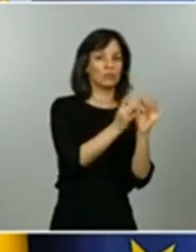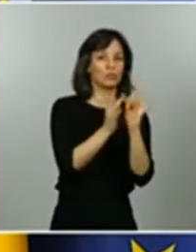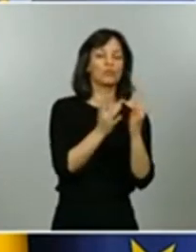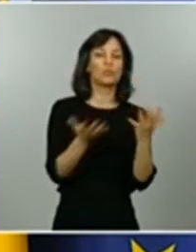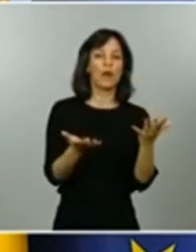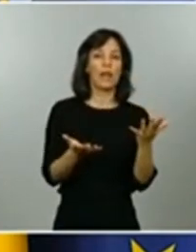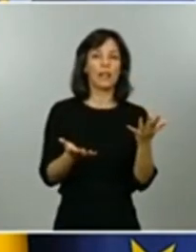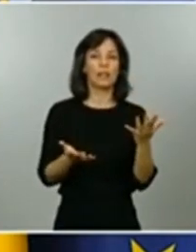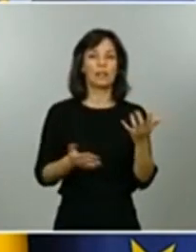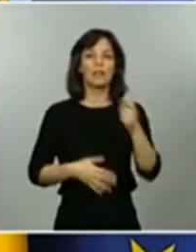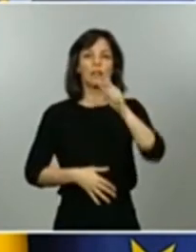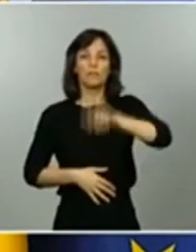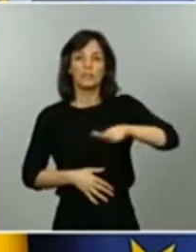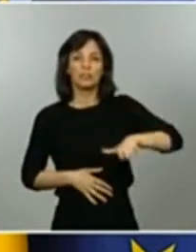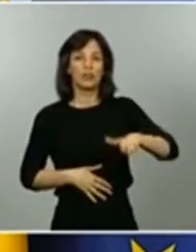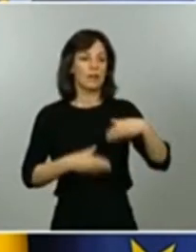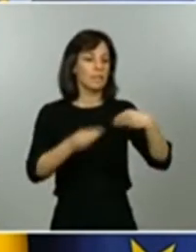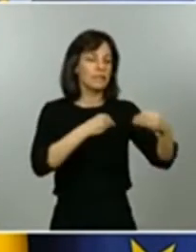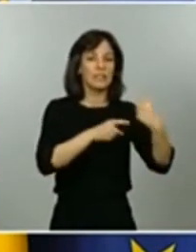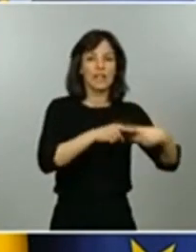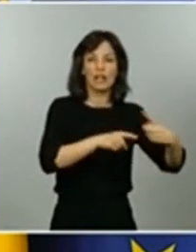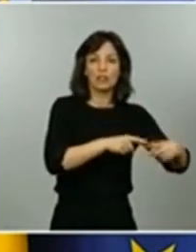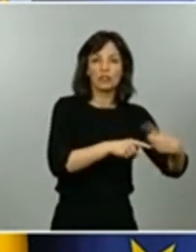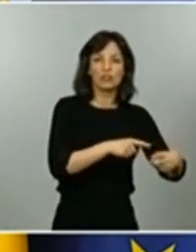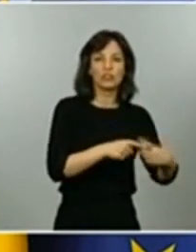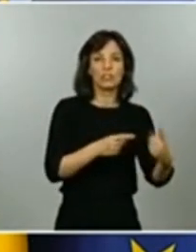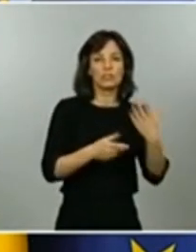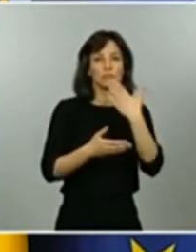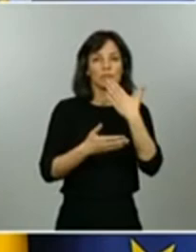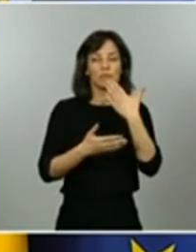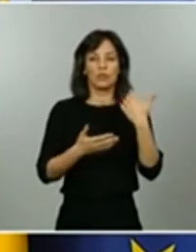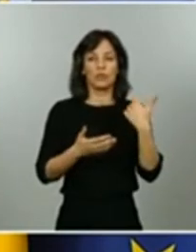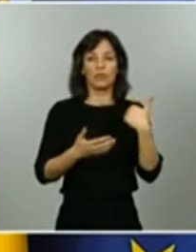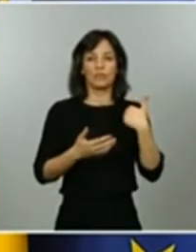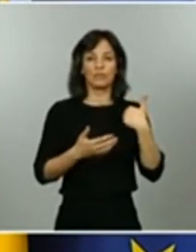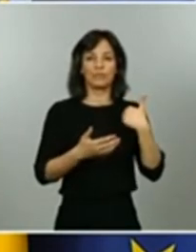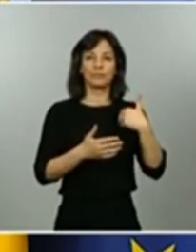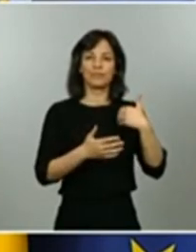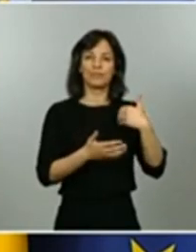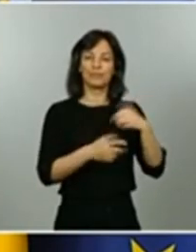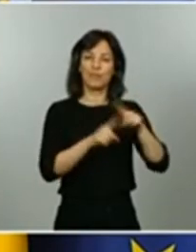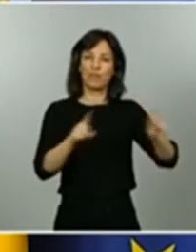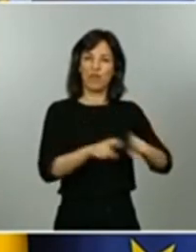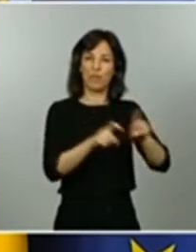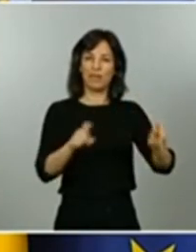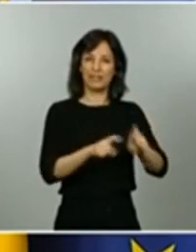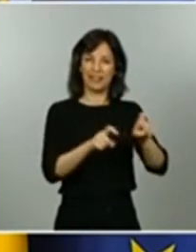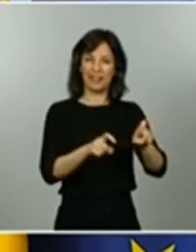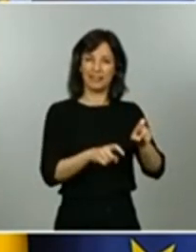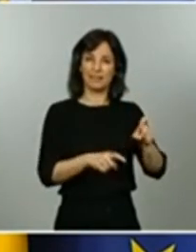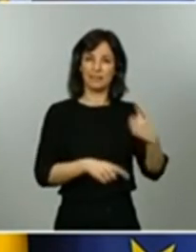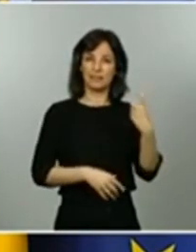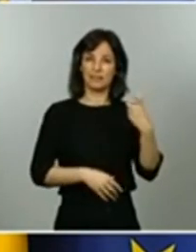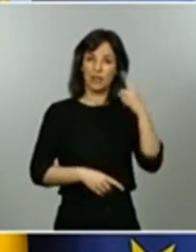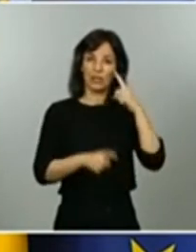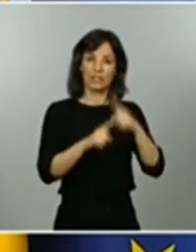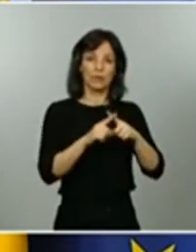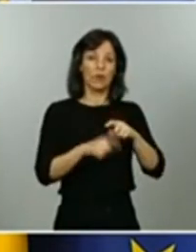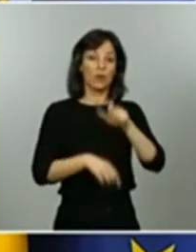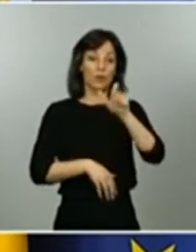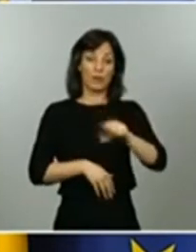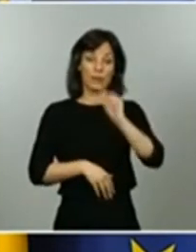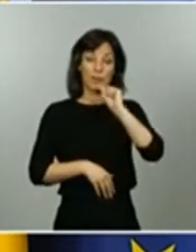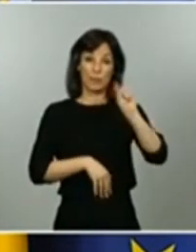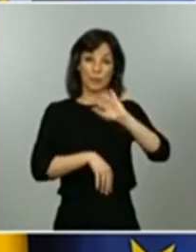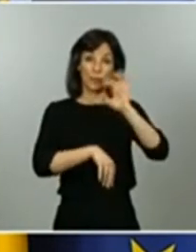recursos materiales entre los que se encuentran las herramientas informáticas necesarias para que el seguimiento de los contactos sea lo más eficaz